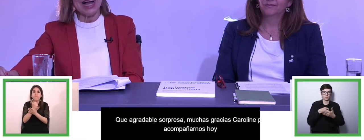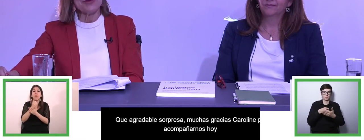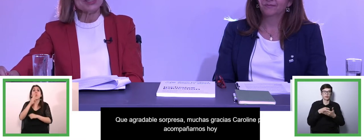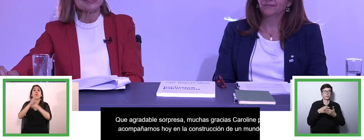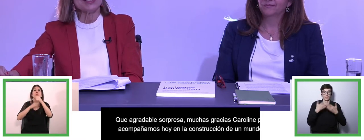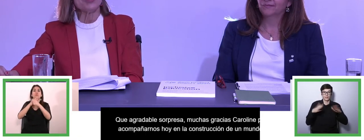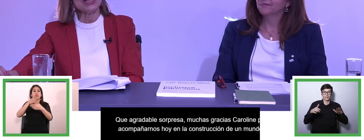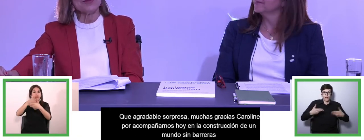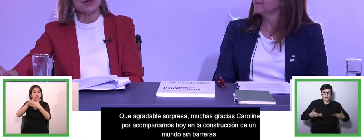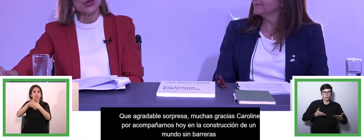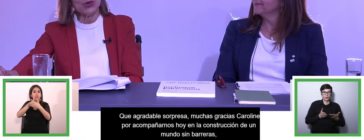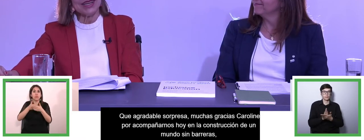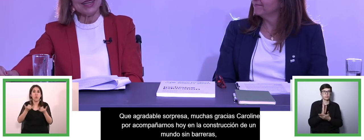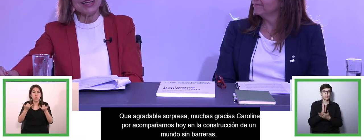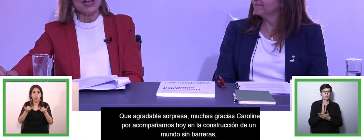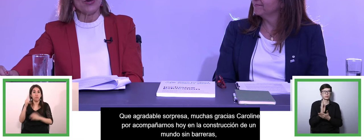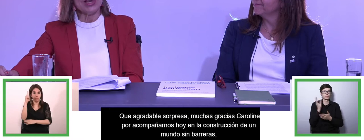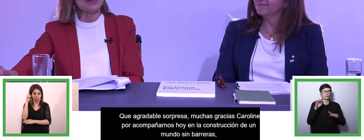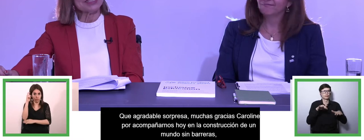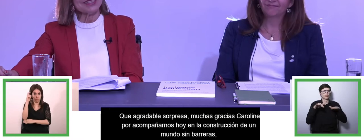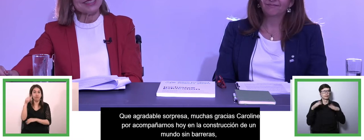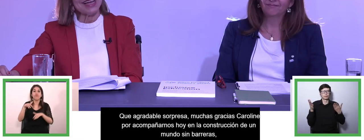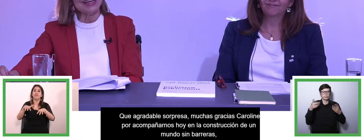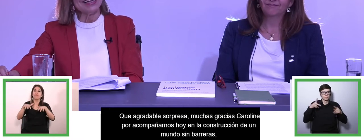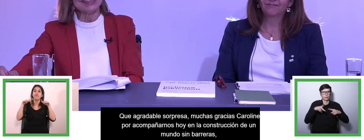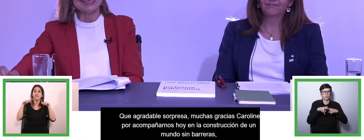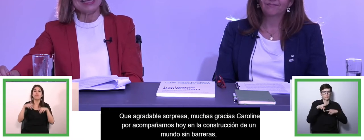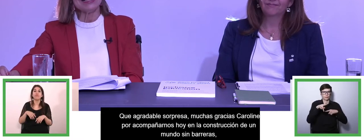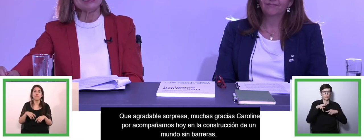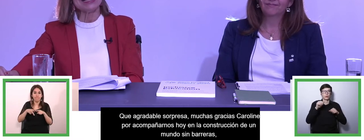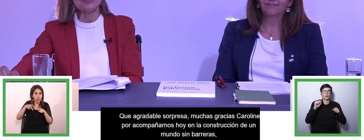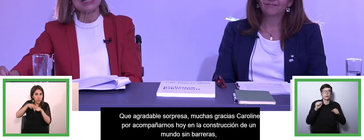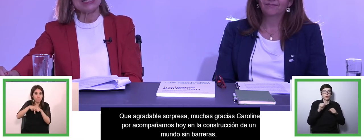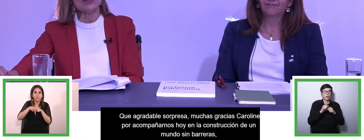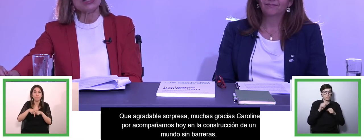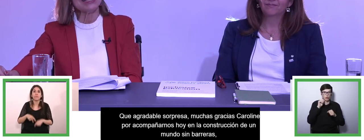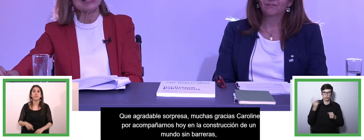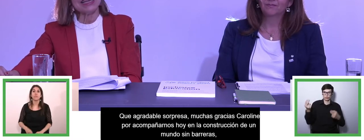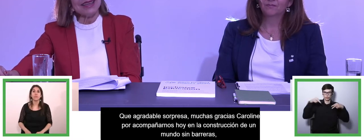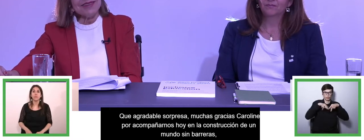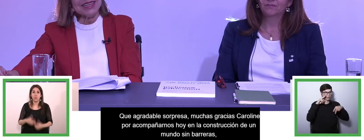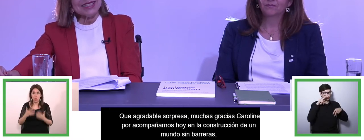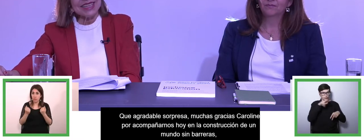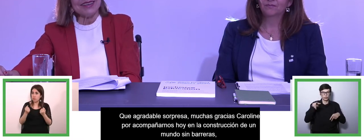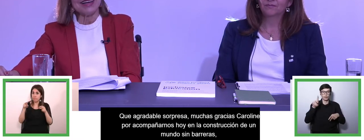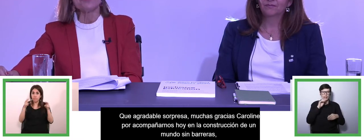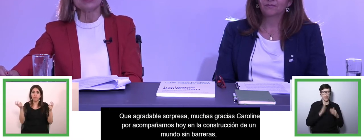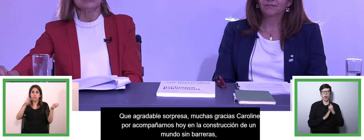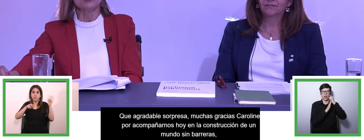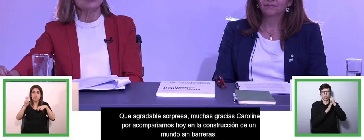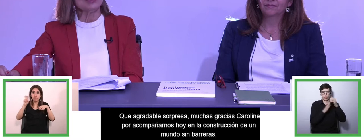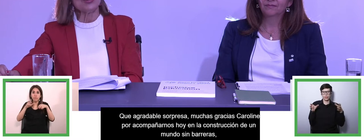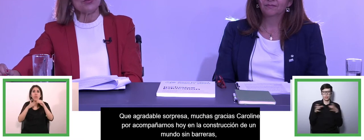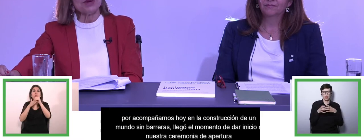a nuestra ceremonia de apertura con la presencia de quien ha liderado y creado esta increíble iniciativa.